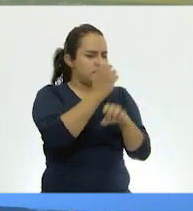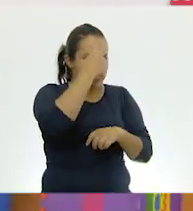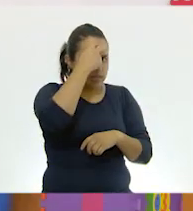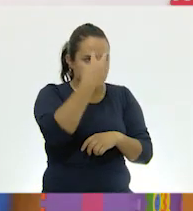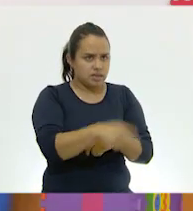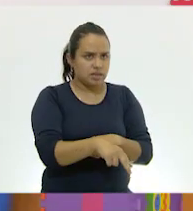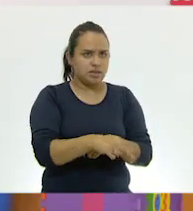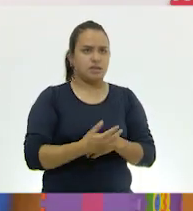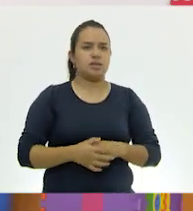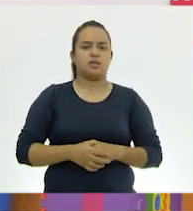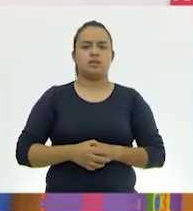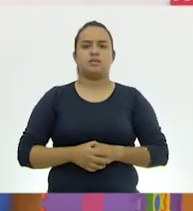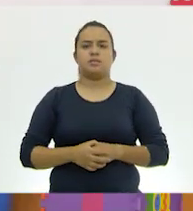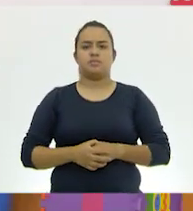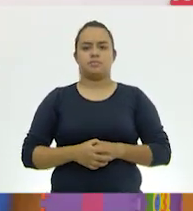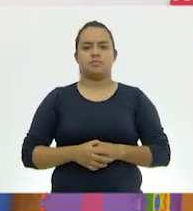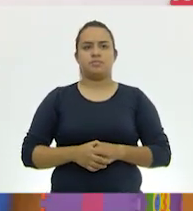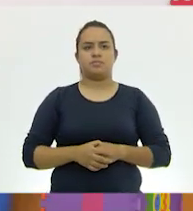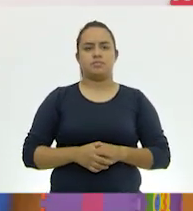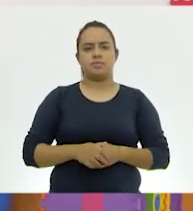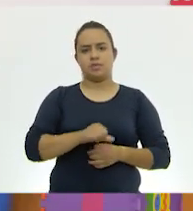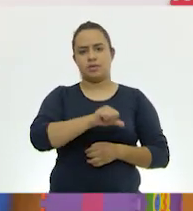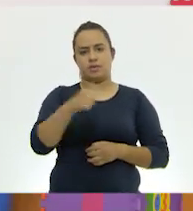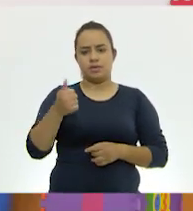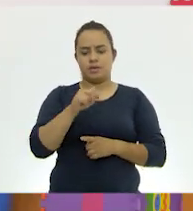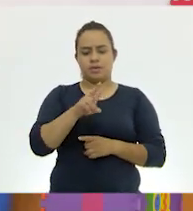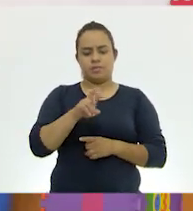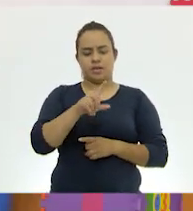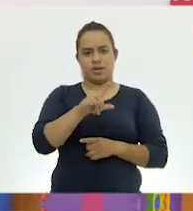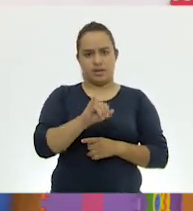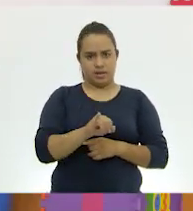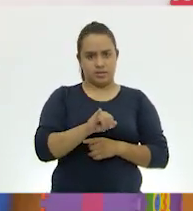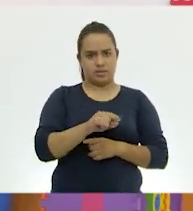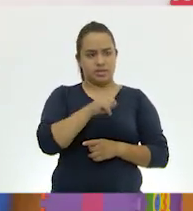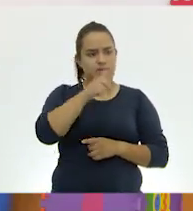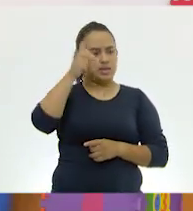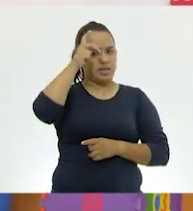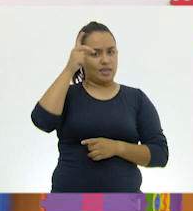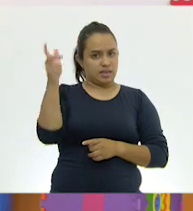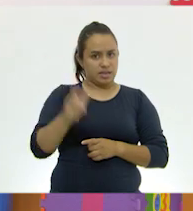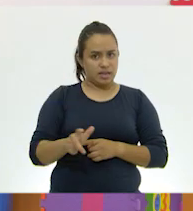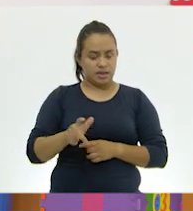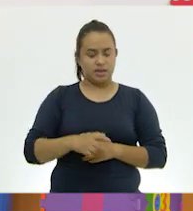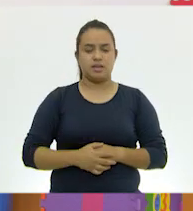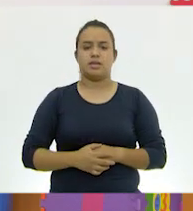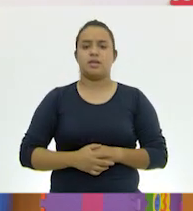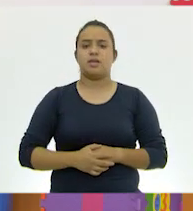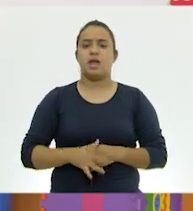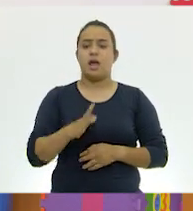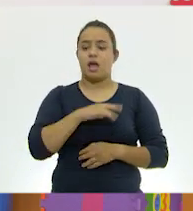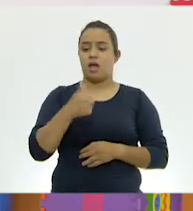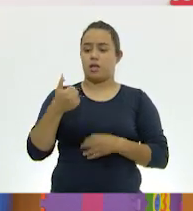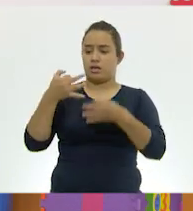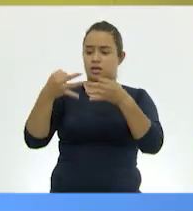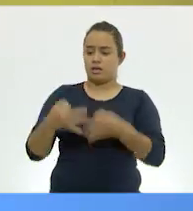México, el Ambistoma lermense, el Ambistoma velasi en Hidalgo, el Ambistoma altamirani. Están